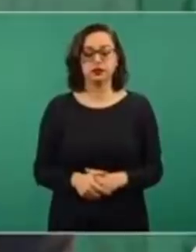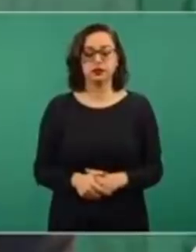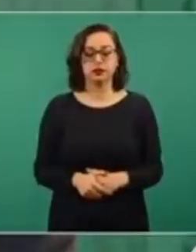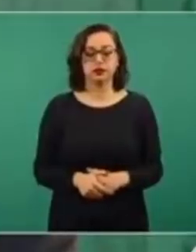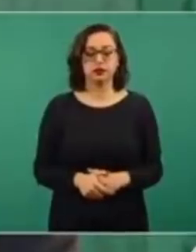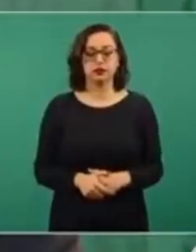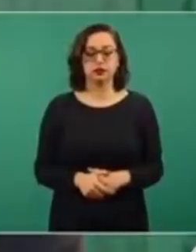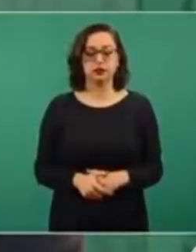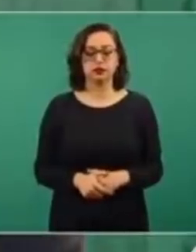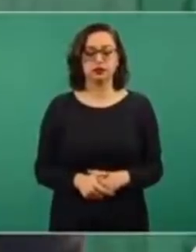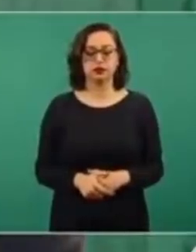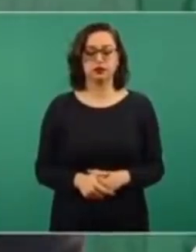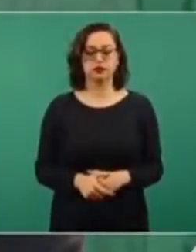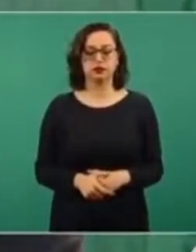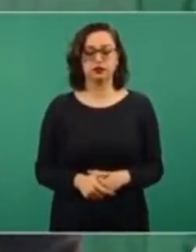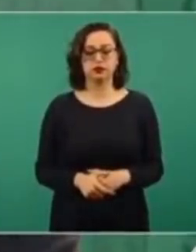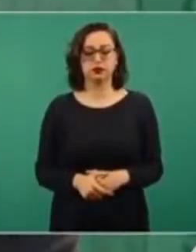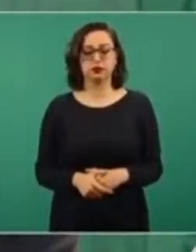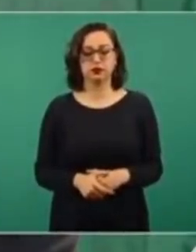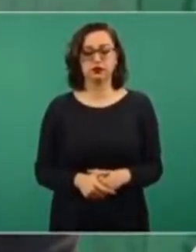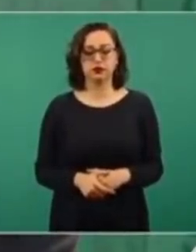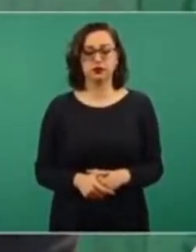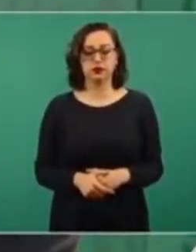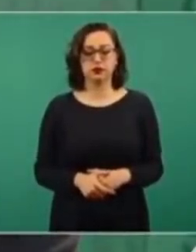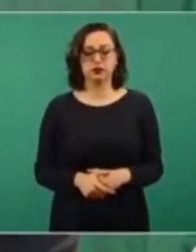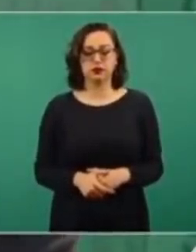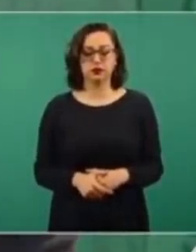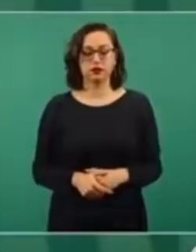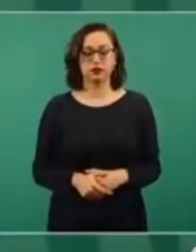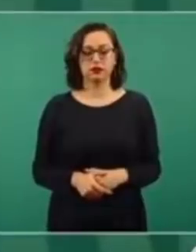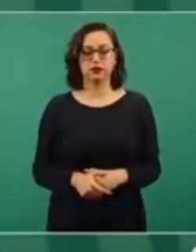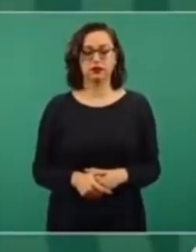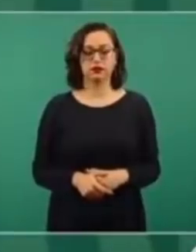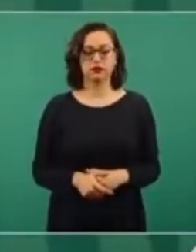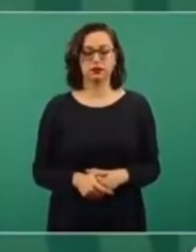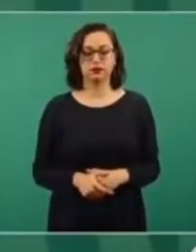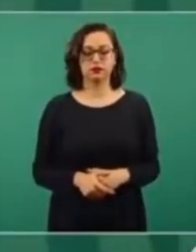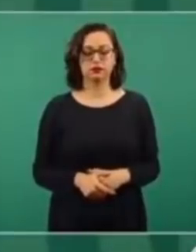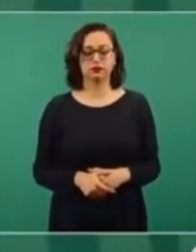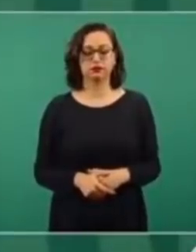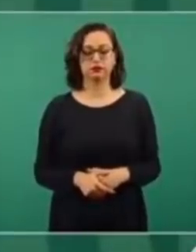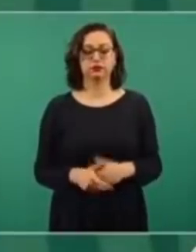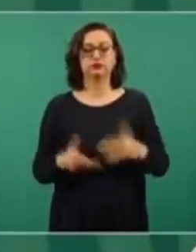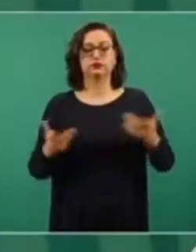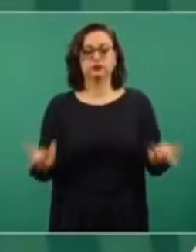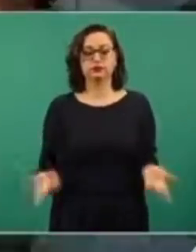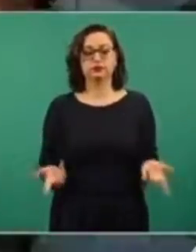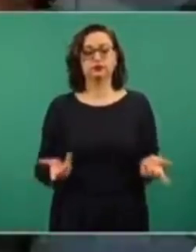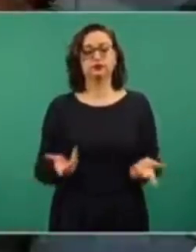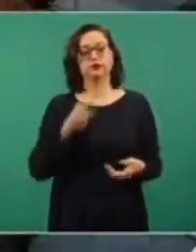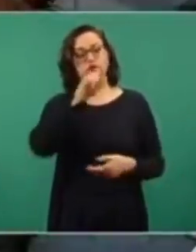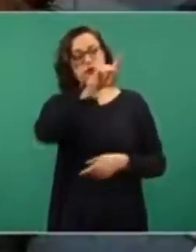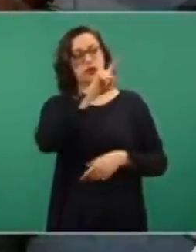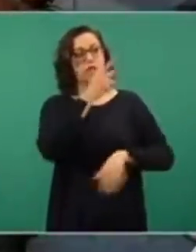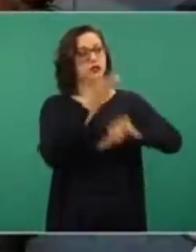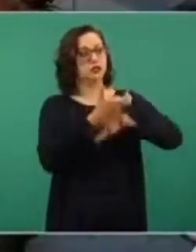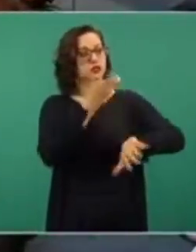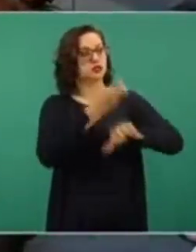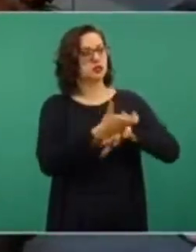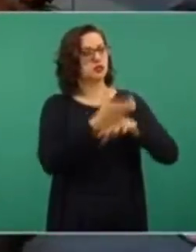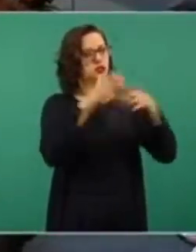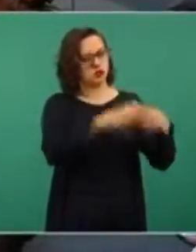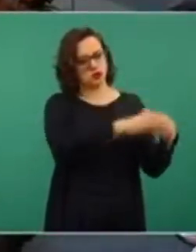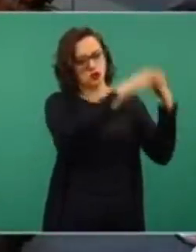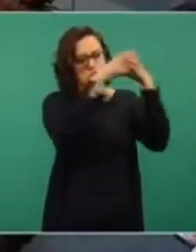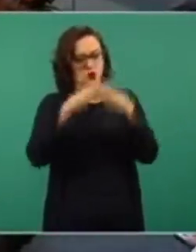se está haciendo la pregunta de que viene una comisión de Estados Unidos? De una